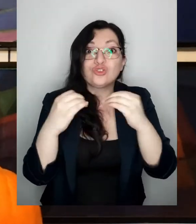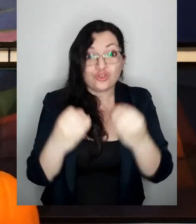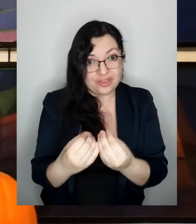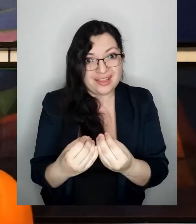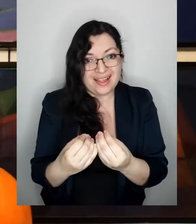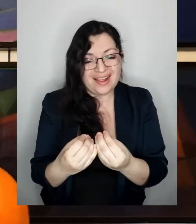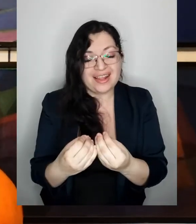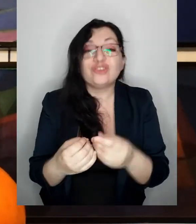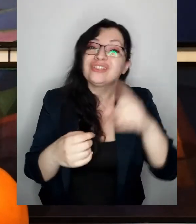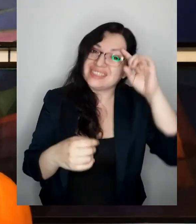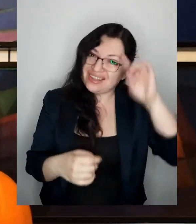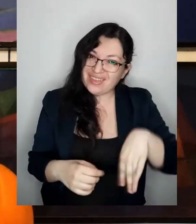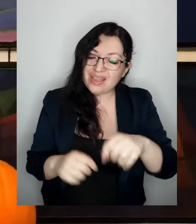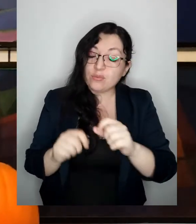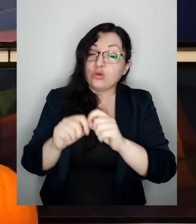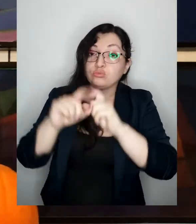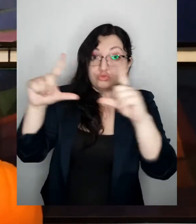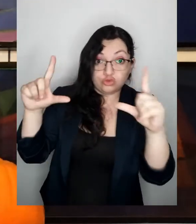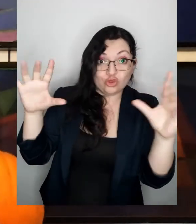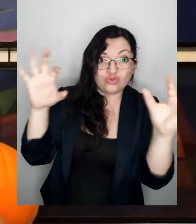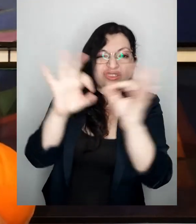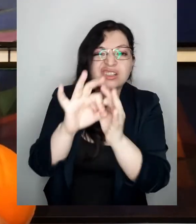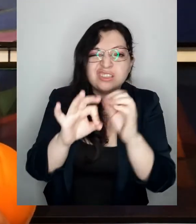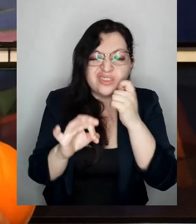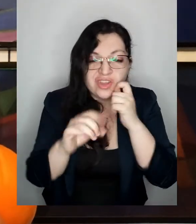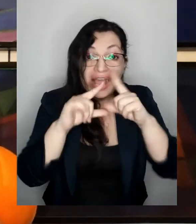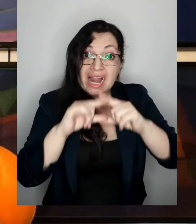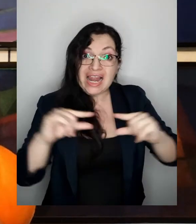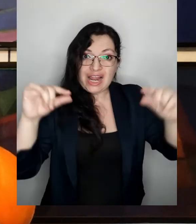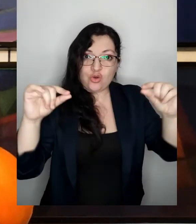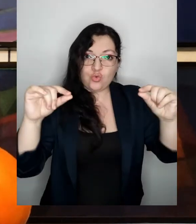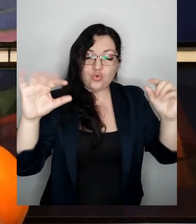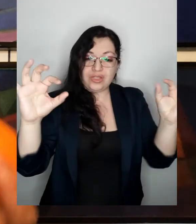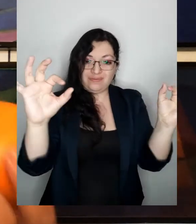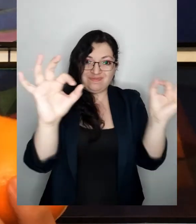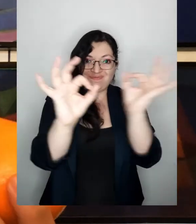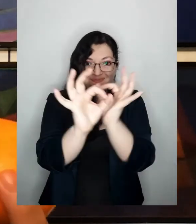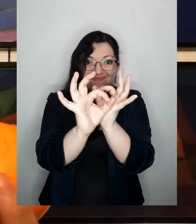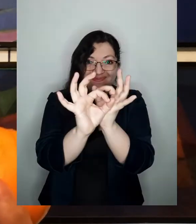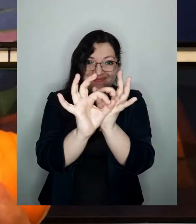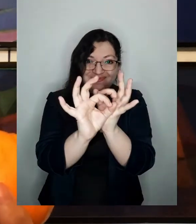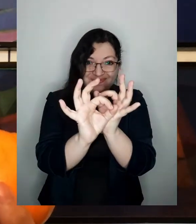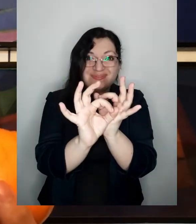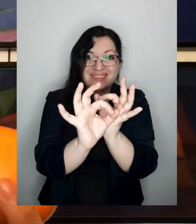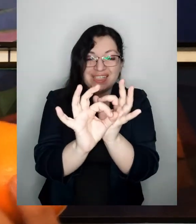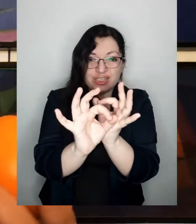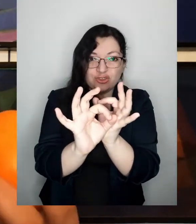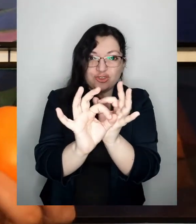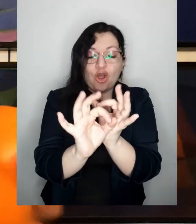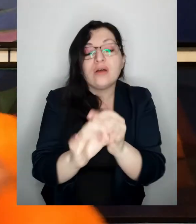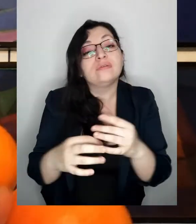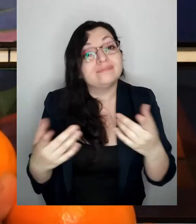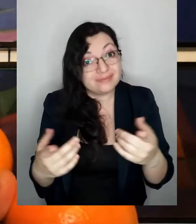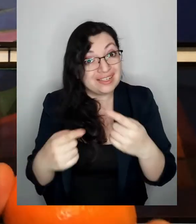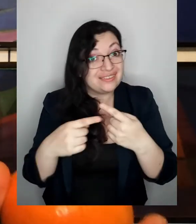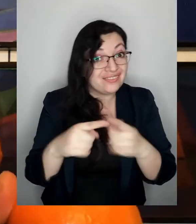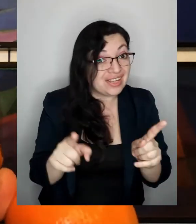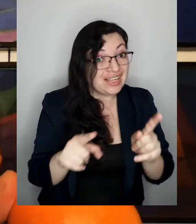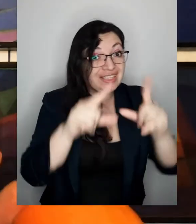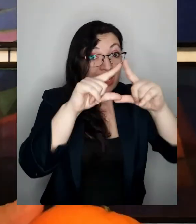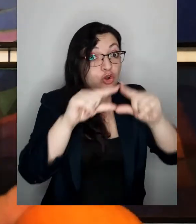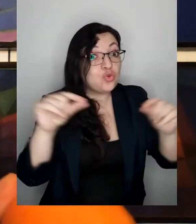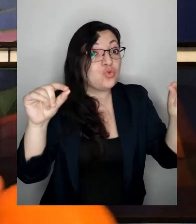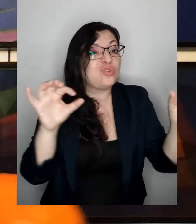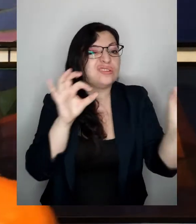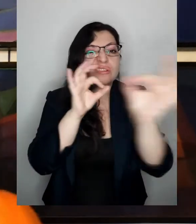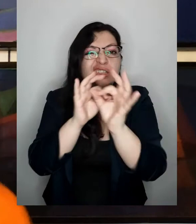eclipse solar es simplemente la luna tapándole la luz y el calor del sol a la tierra y un eclipse lunar es